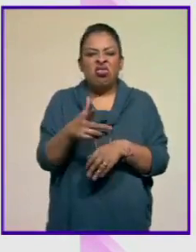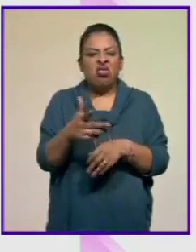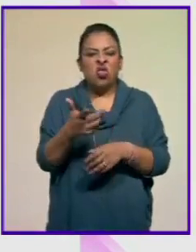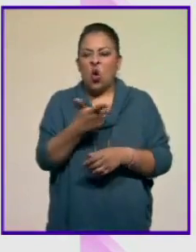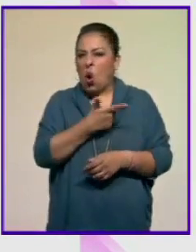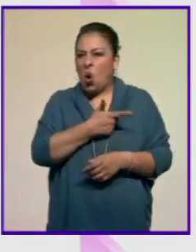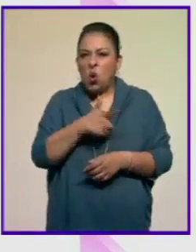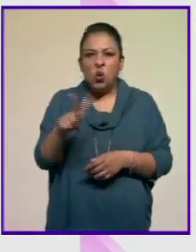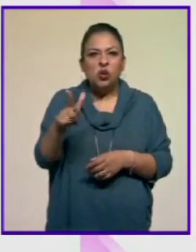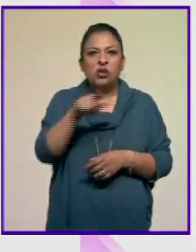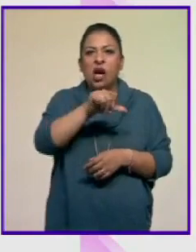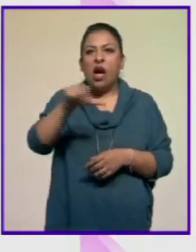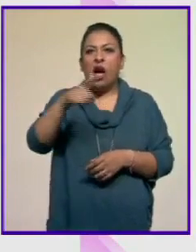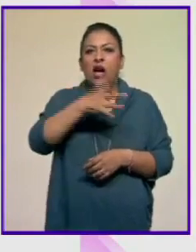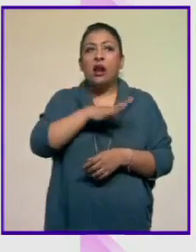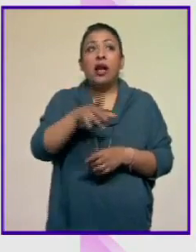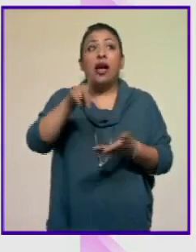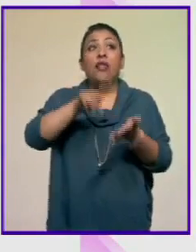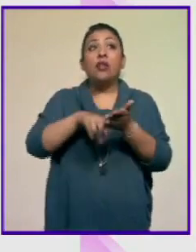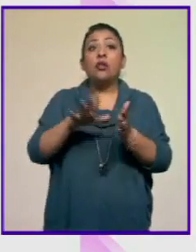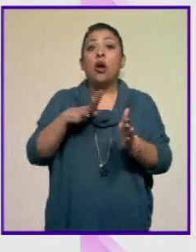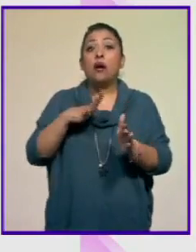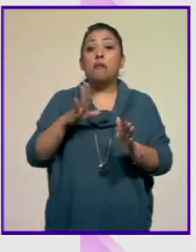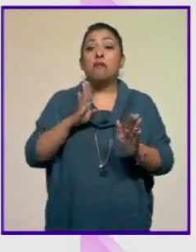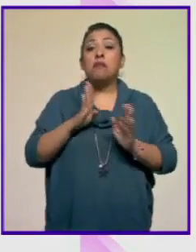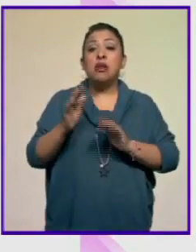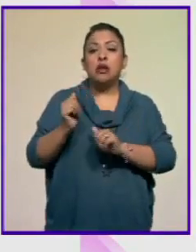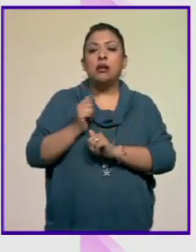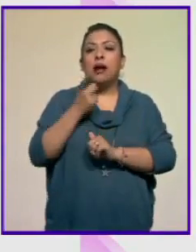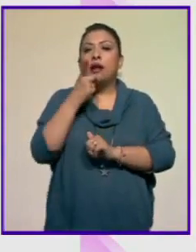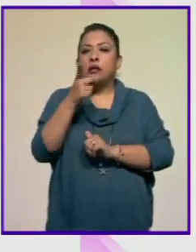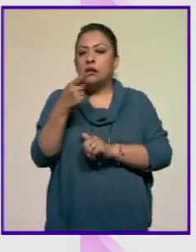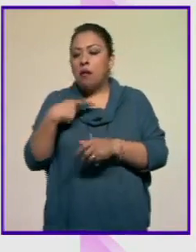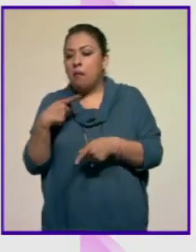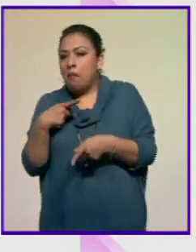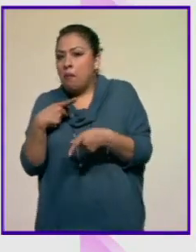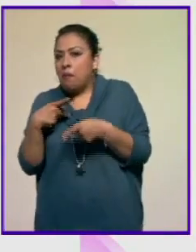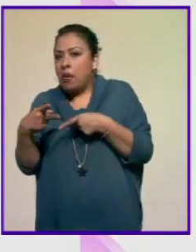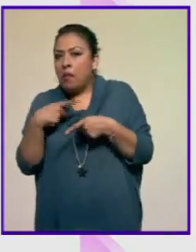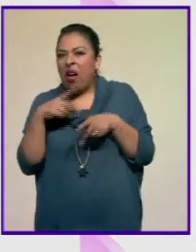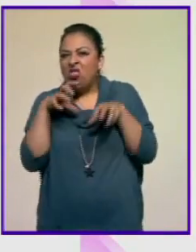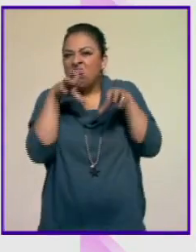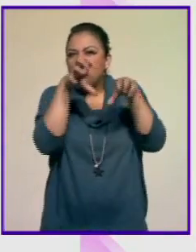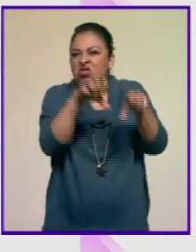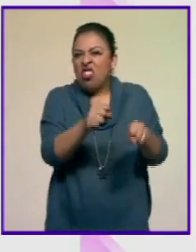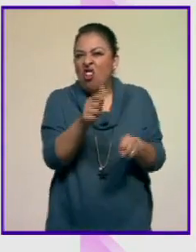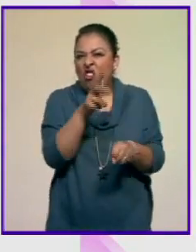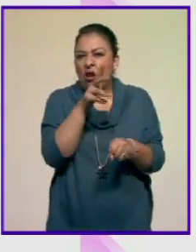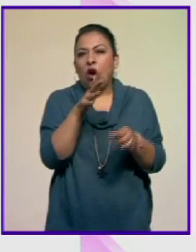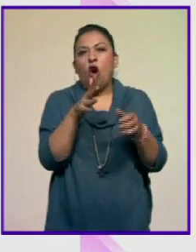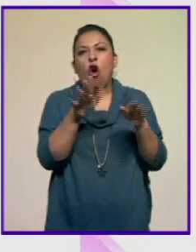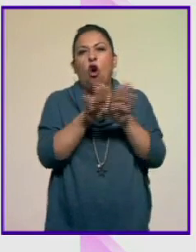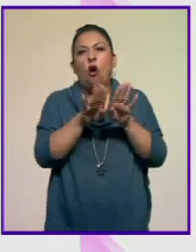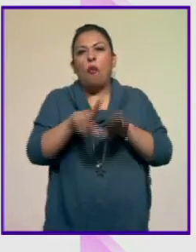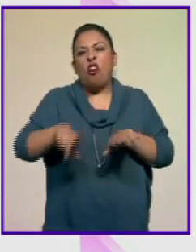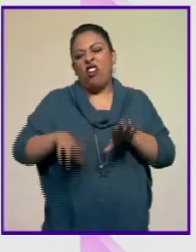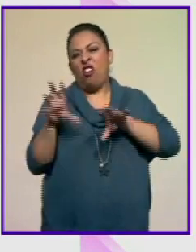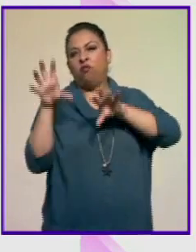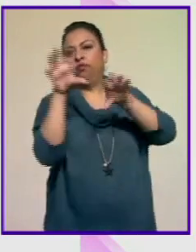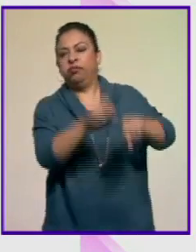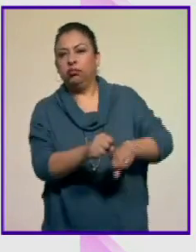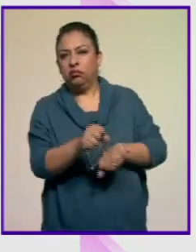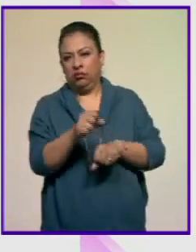era que hubiera unos militares que planeaban un golpe de Estado. Y de hecho, o sea,